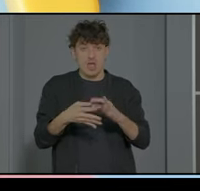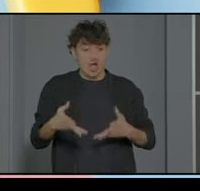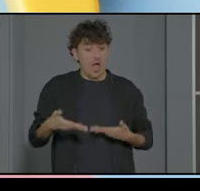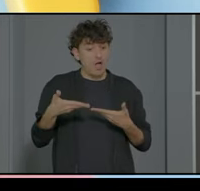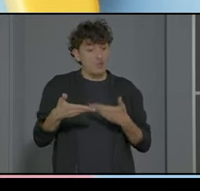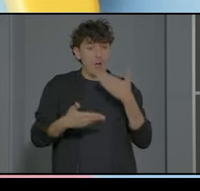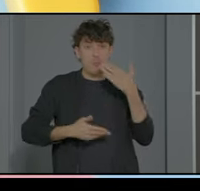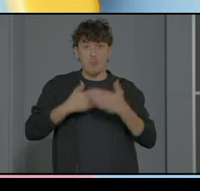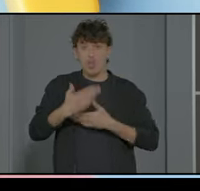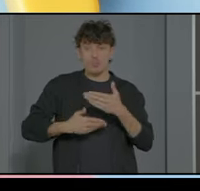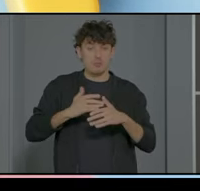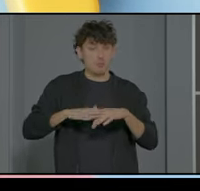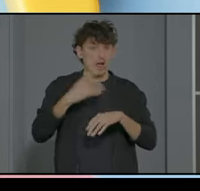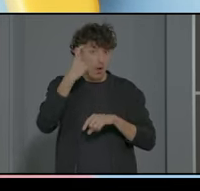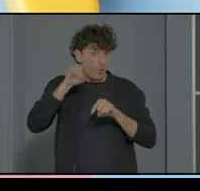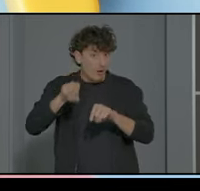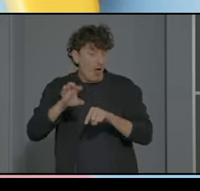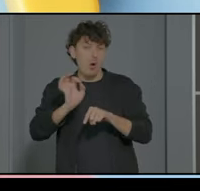proceso a esta luna concreta y a otros